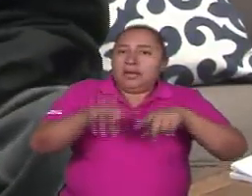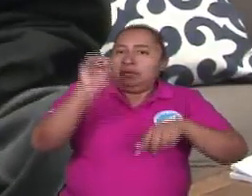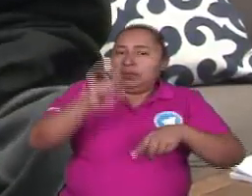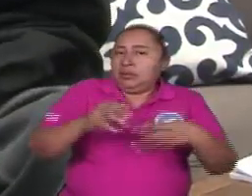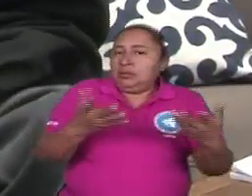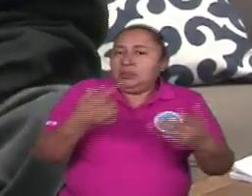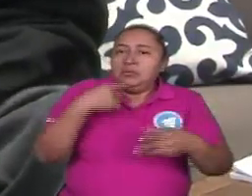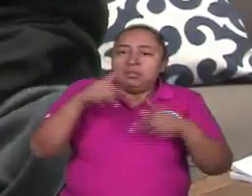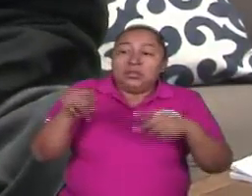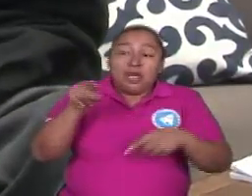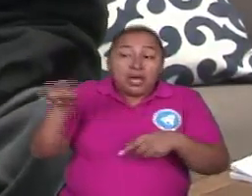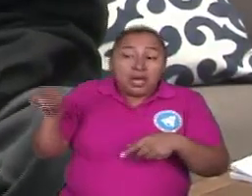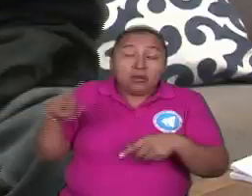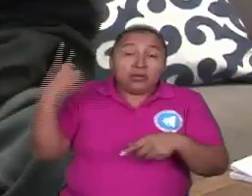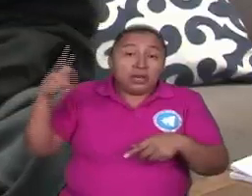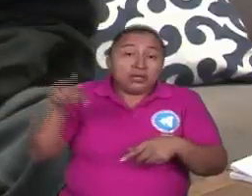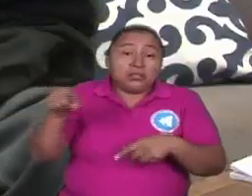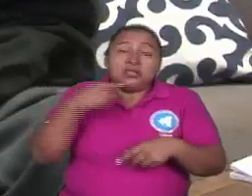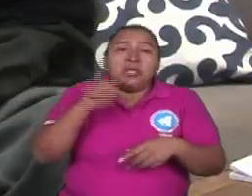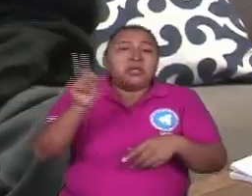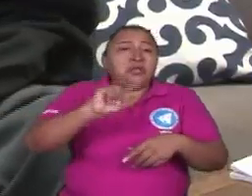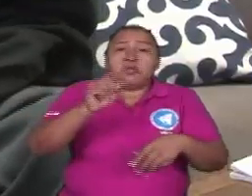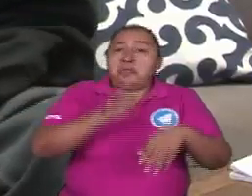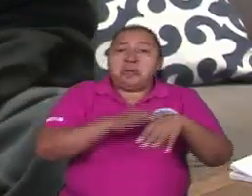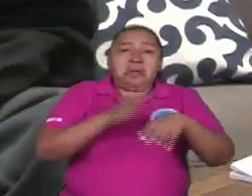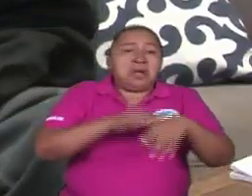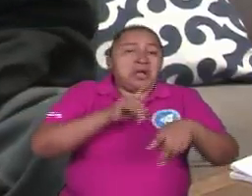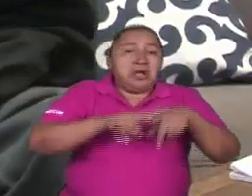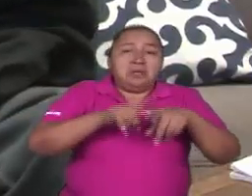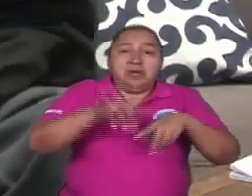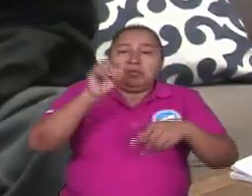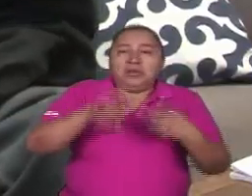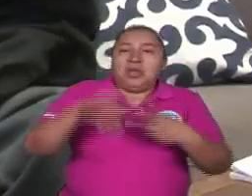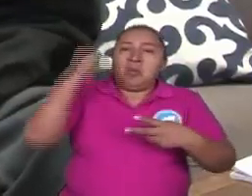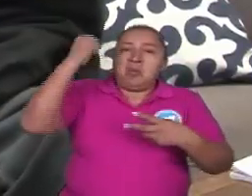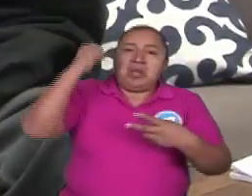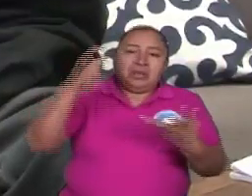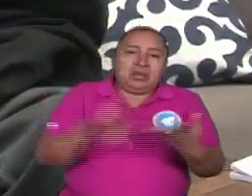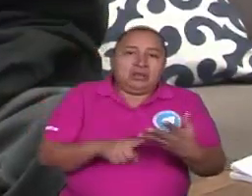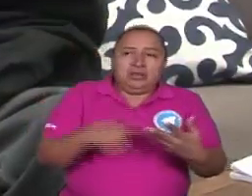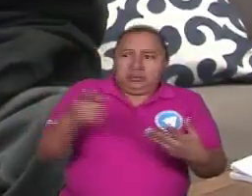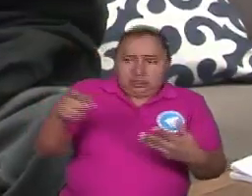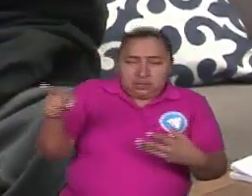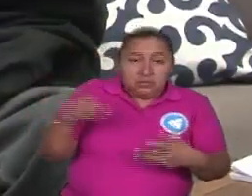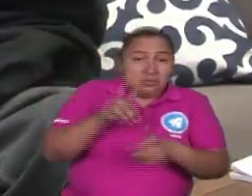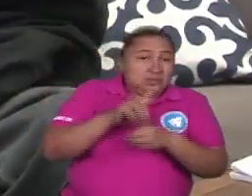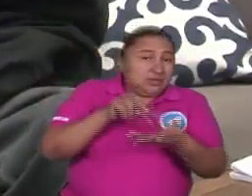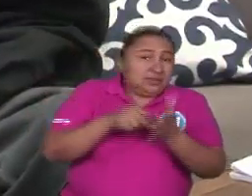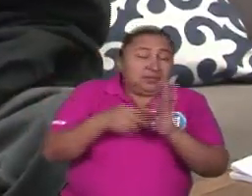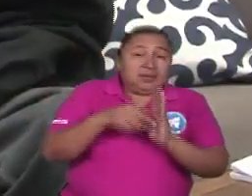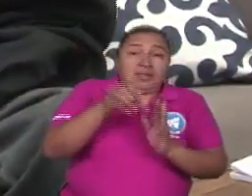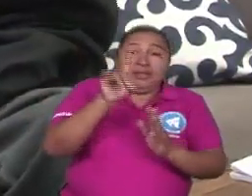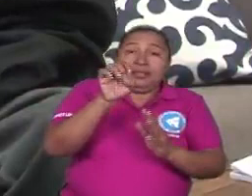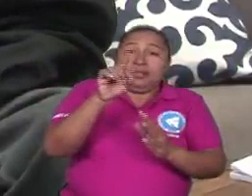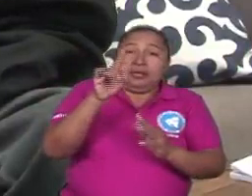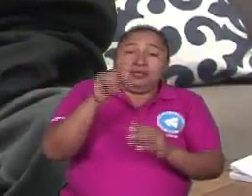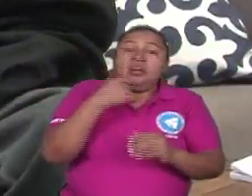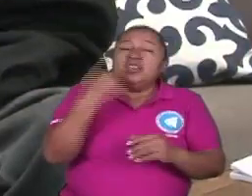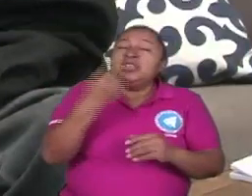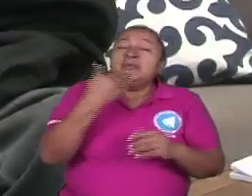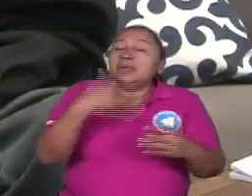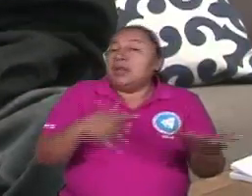la derecha aquí llama a no pagar impuestos a paros de no sé qué cosa eso es un delito a quién le hacen daño